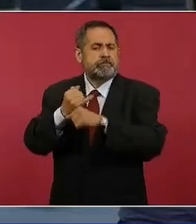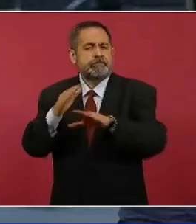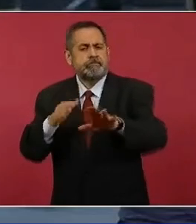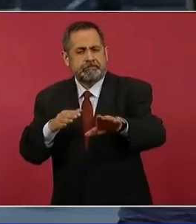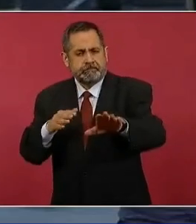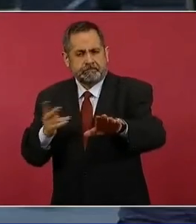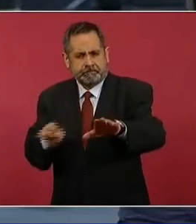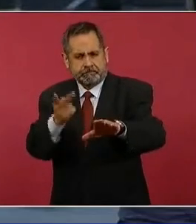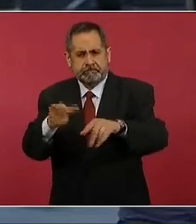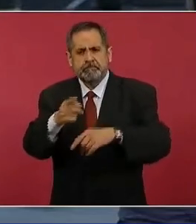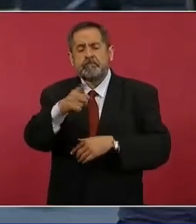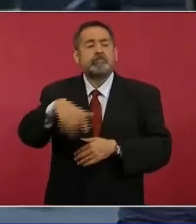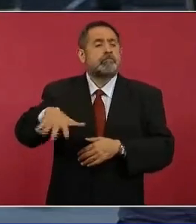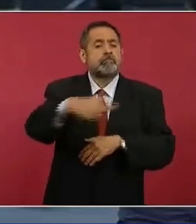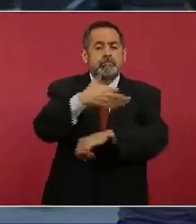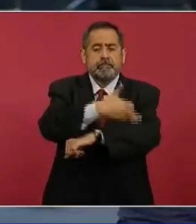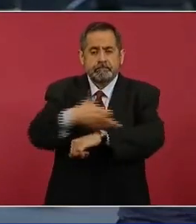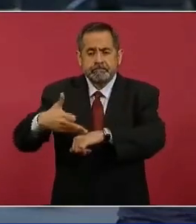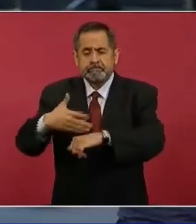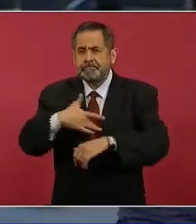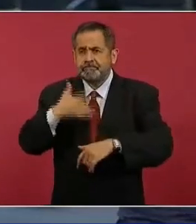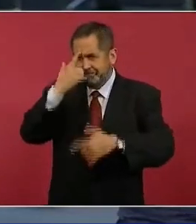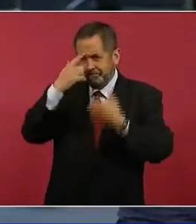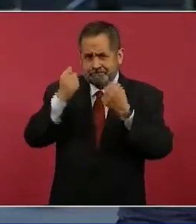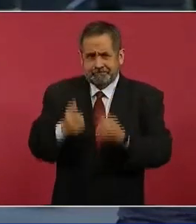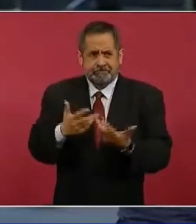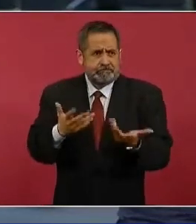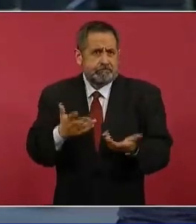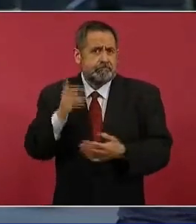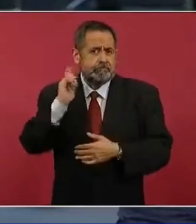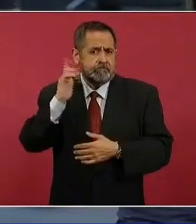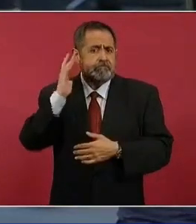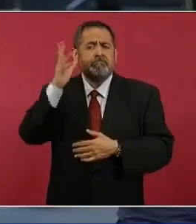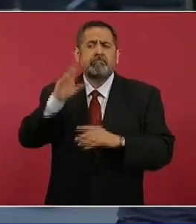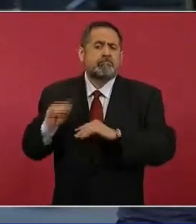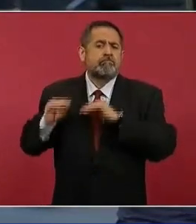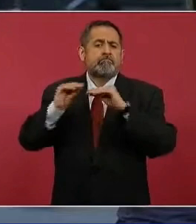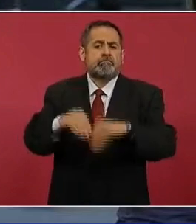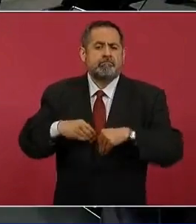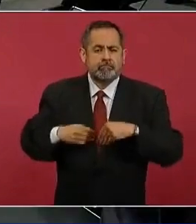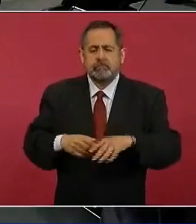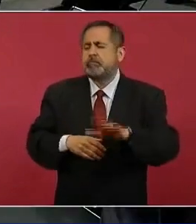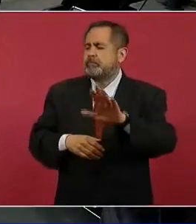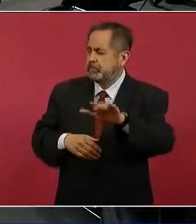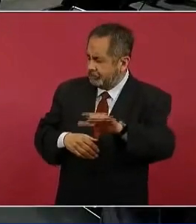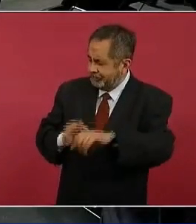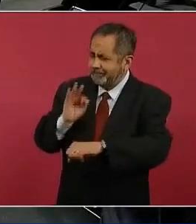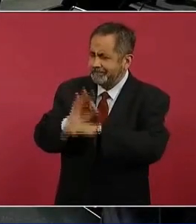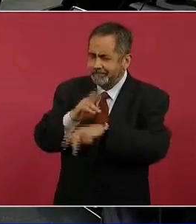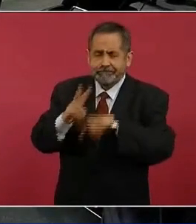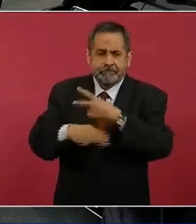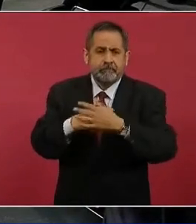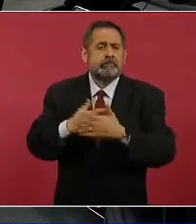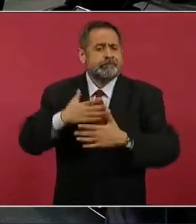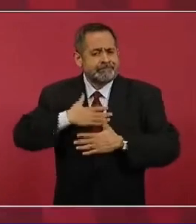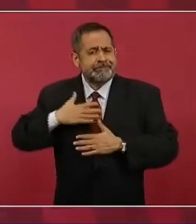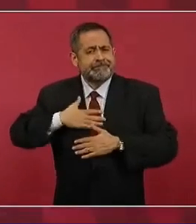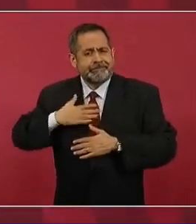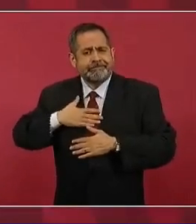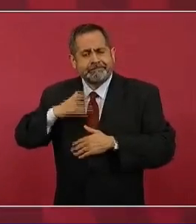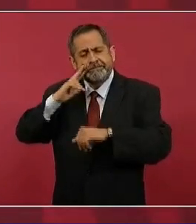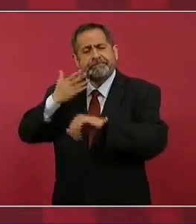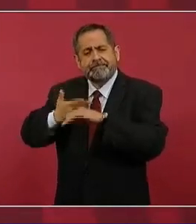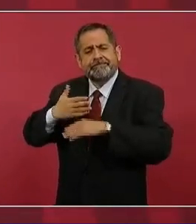garantía que buscan las familias de tener esa seguridad y esa certeza de que en algún momento puedan regresar. Todas las garantías, que es nuestra responsabilidad.